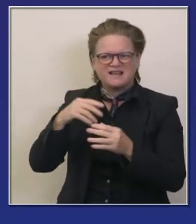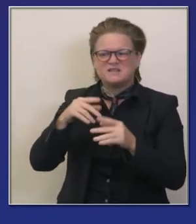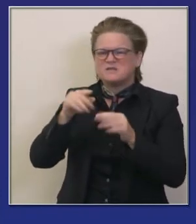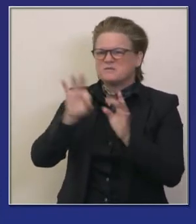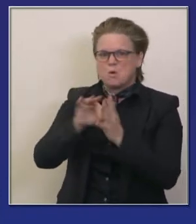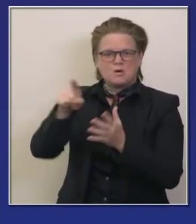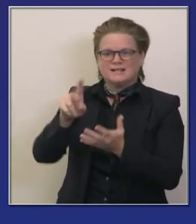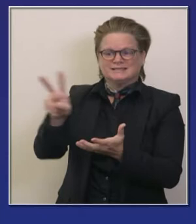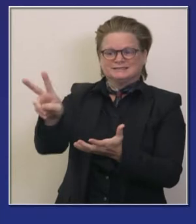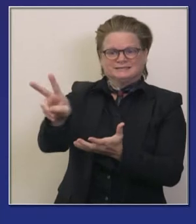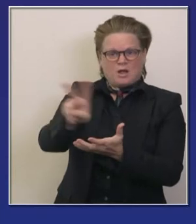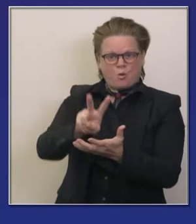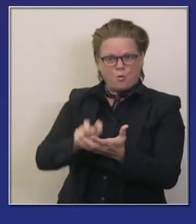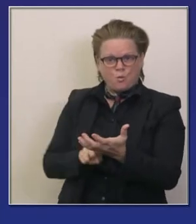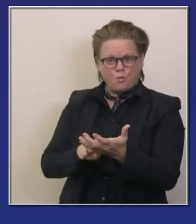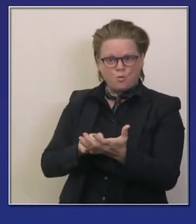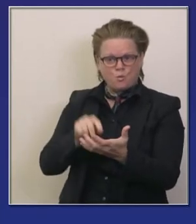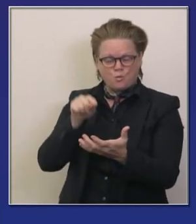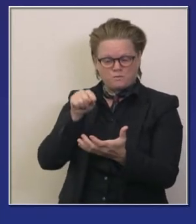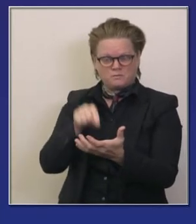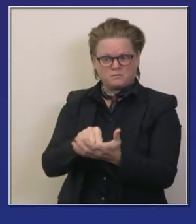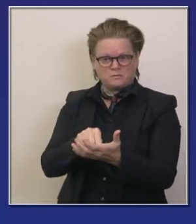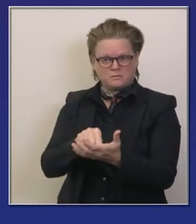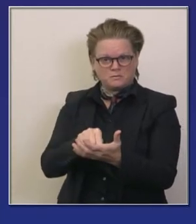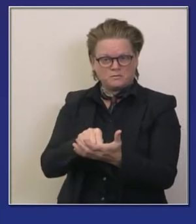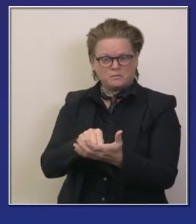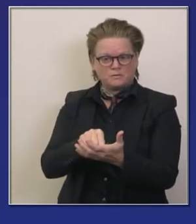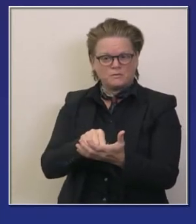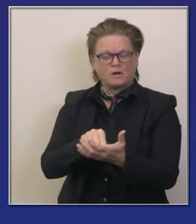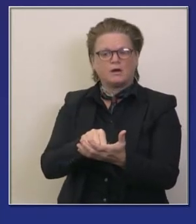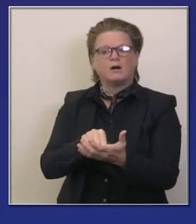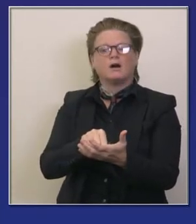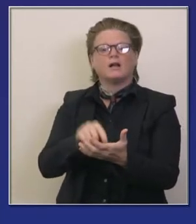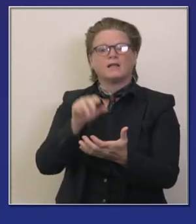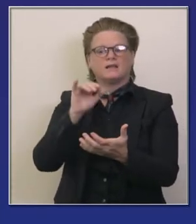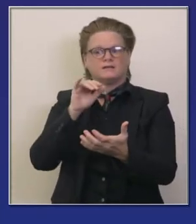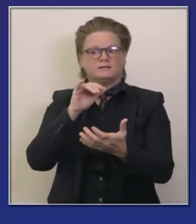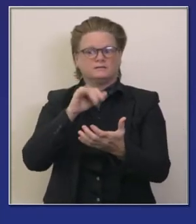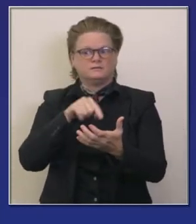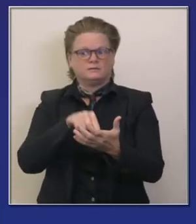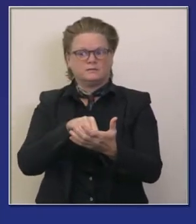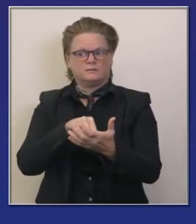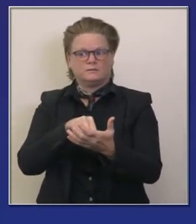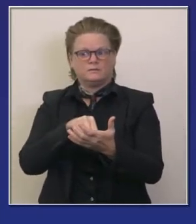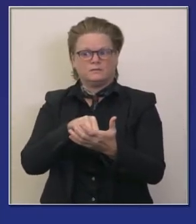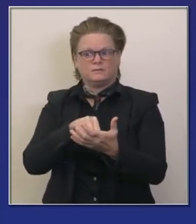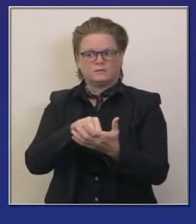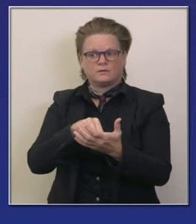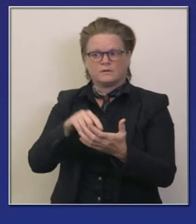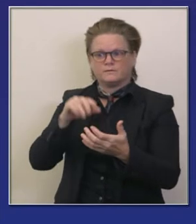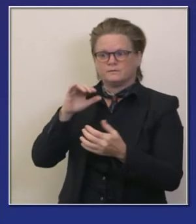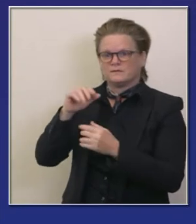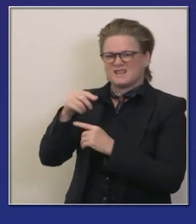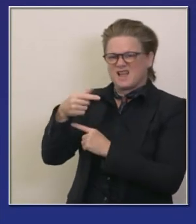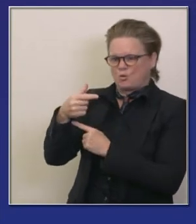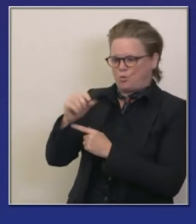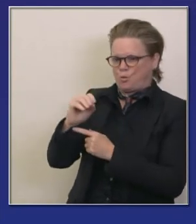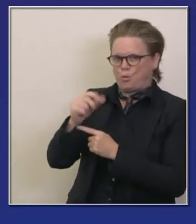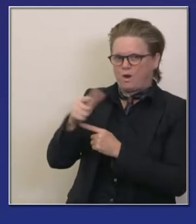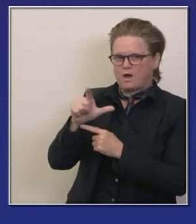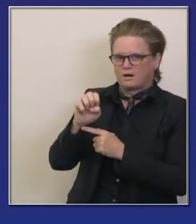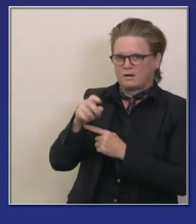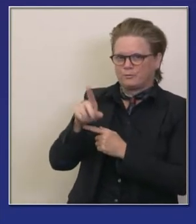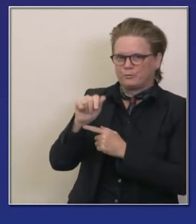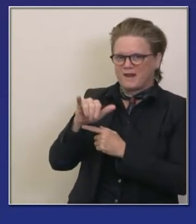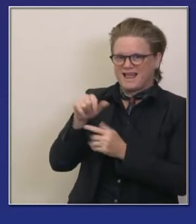simple el proceso vaya si tiene google android y descargue la notificación de google play puede abrir la